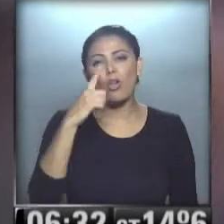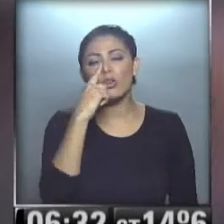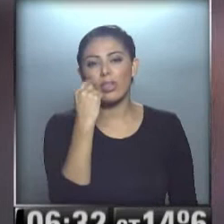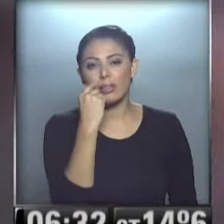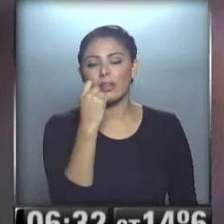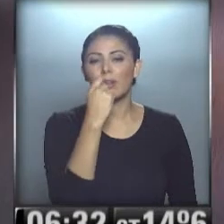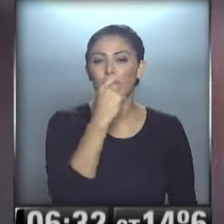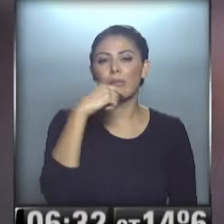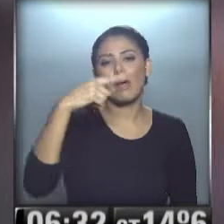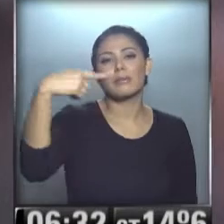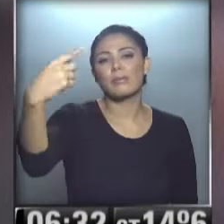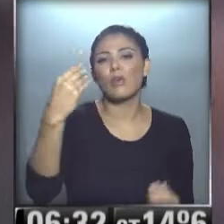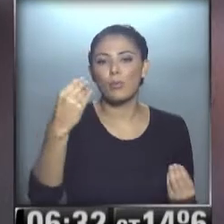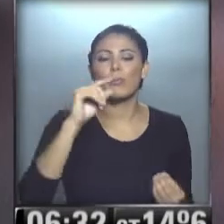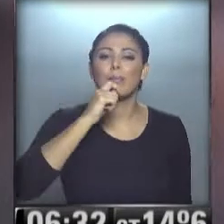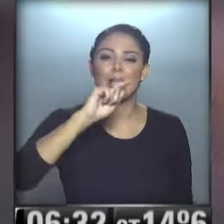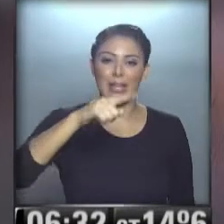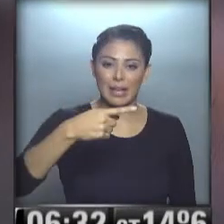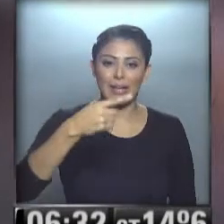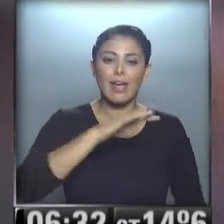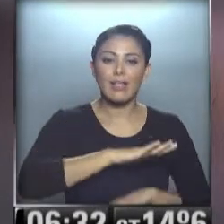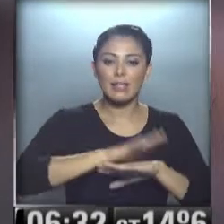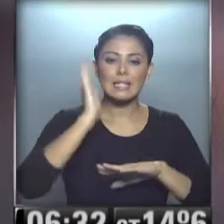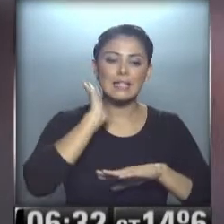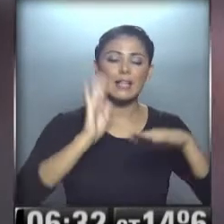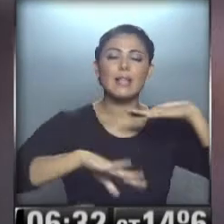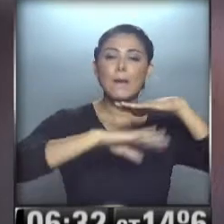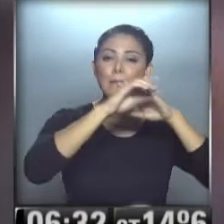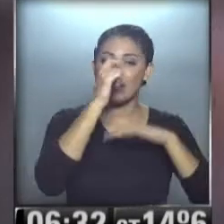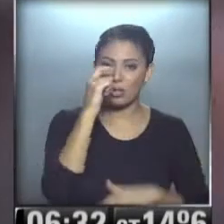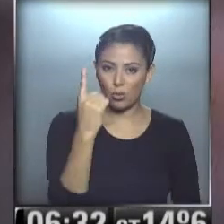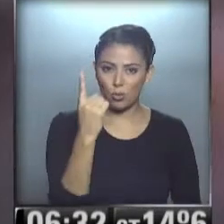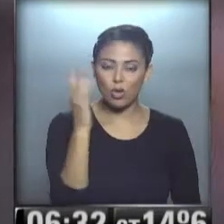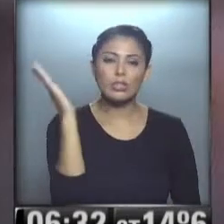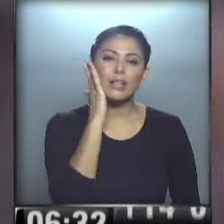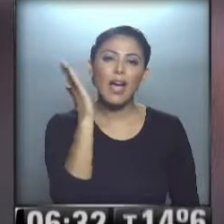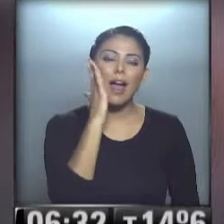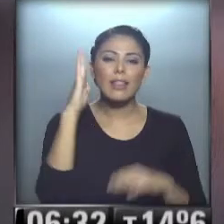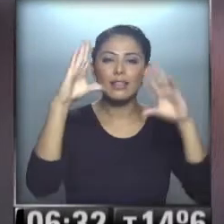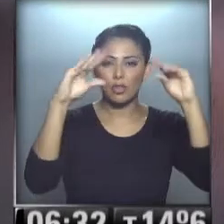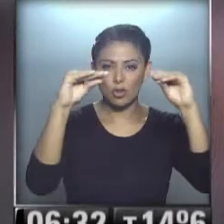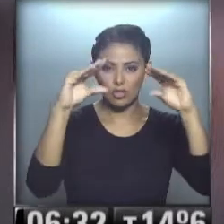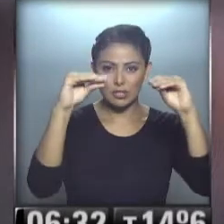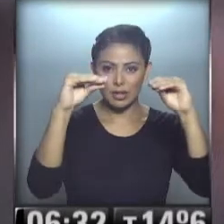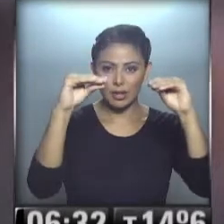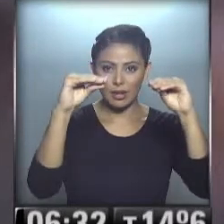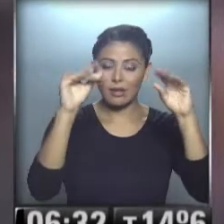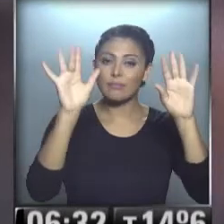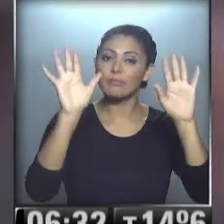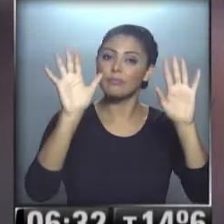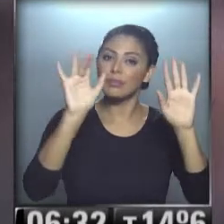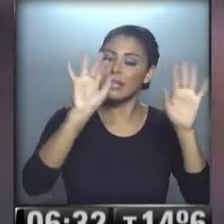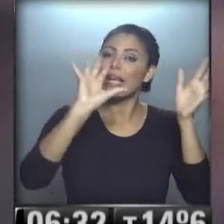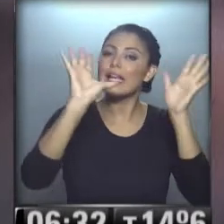días... ...mañana, 16-21, pero hacia la tarde, hacia la noche... ...el tiempo